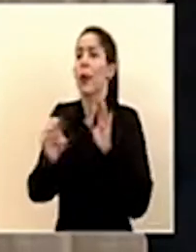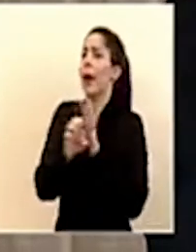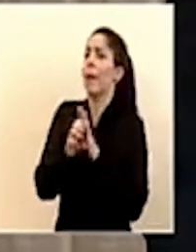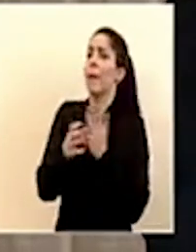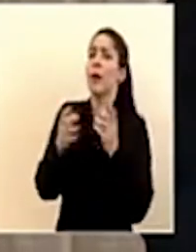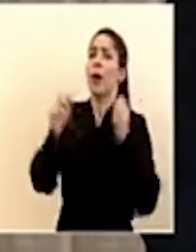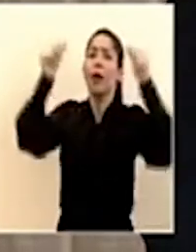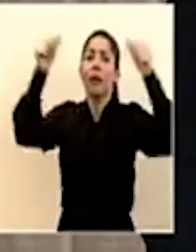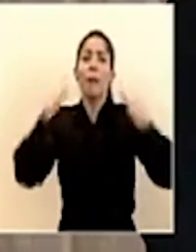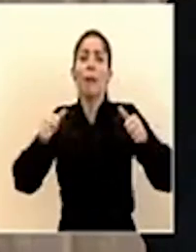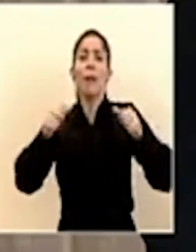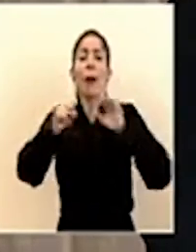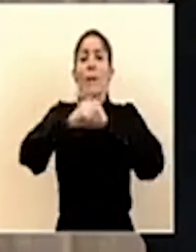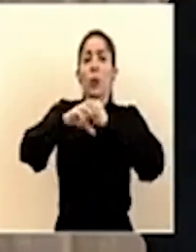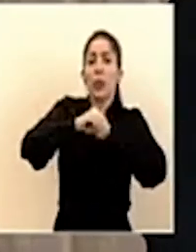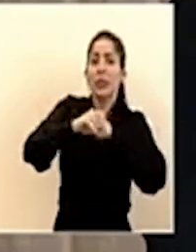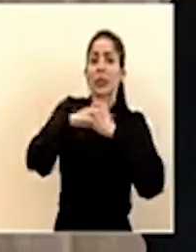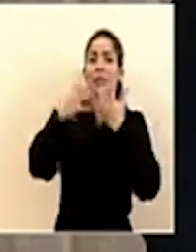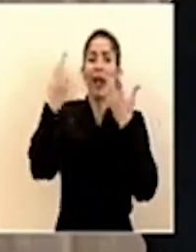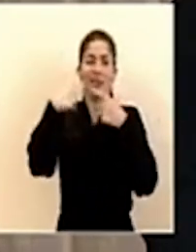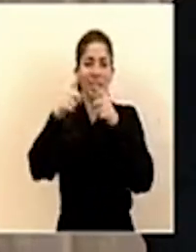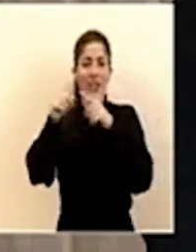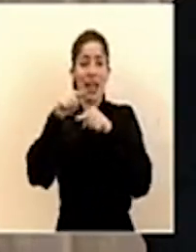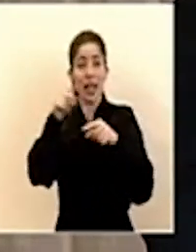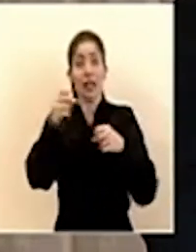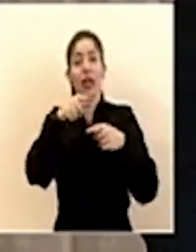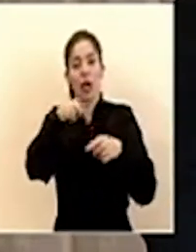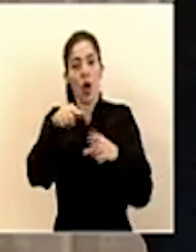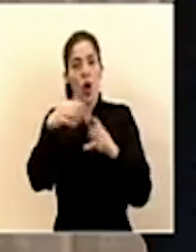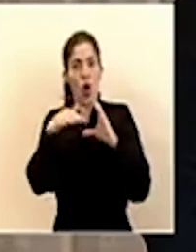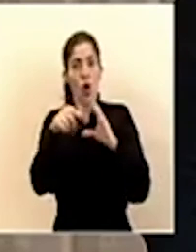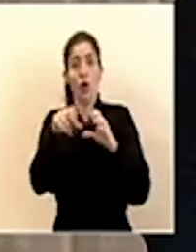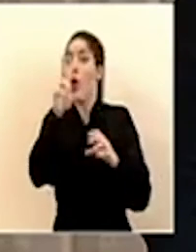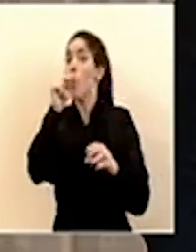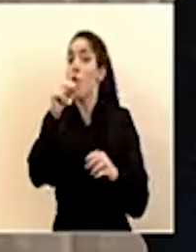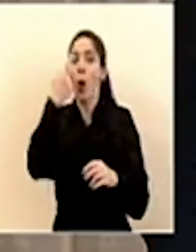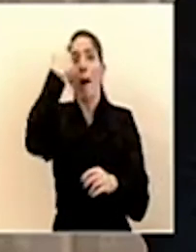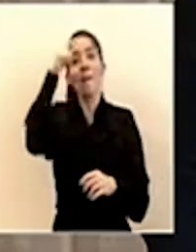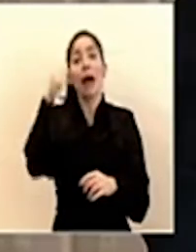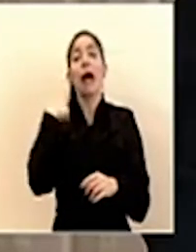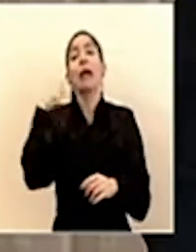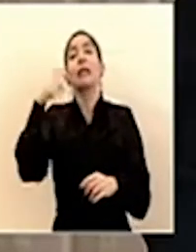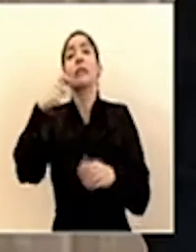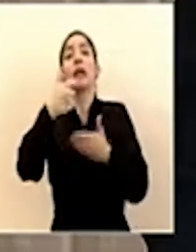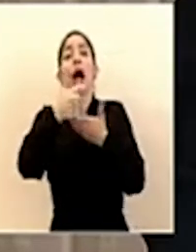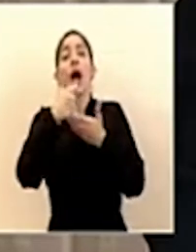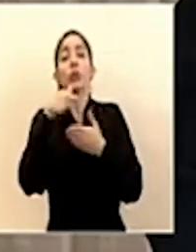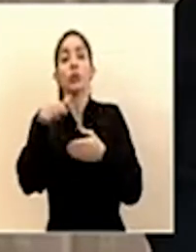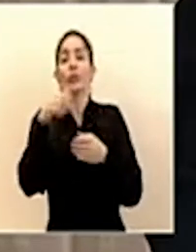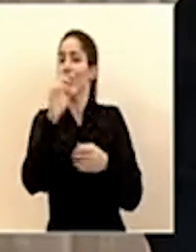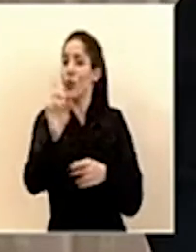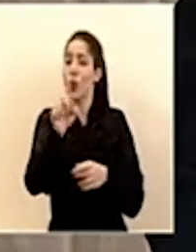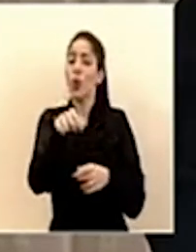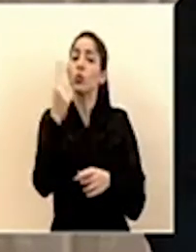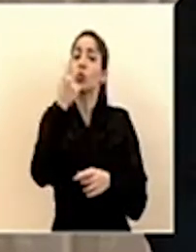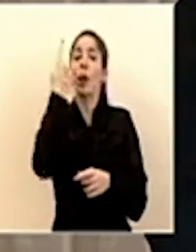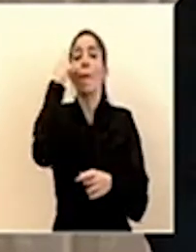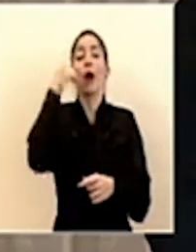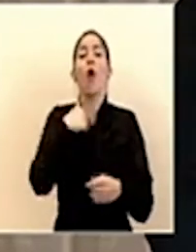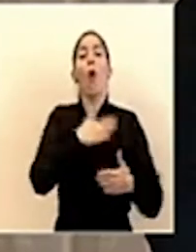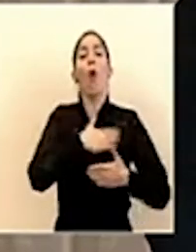vallas publicitarias o ese tipo de situaciones que lo hagan en ese correo no es para recibir ayudas de cualquier tipo es específicamente